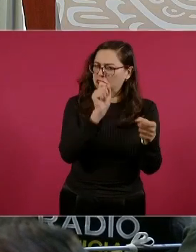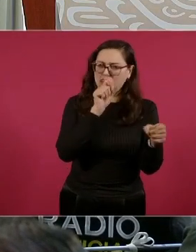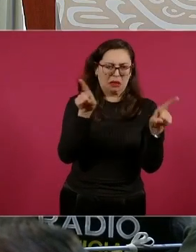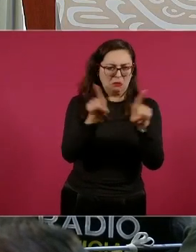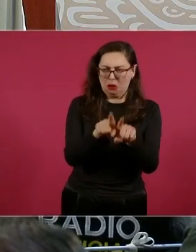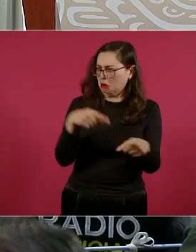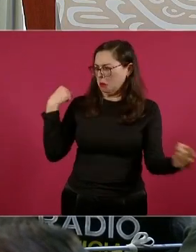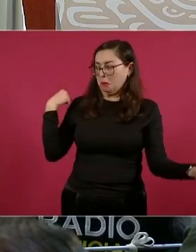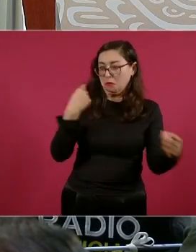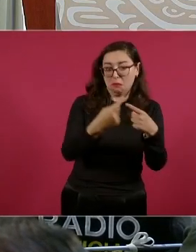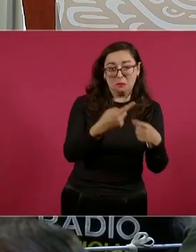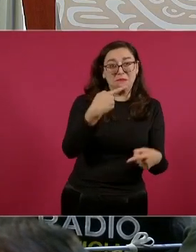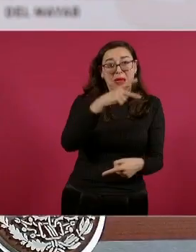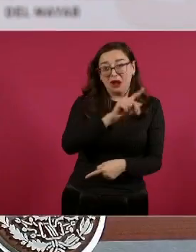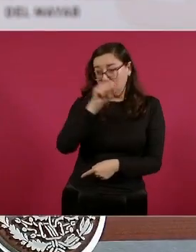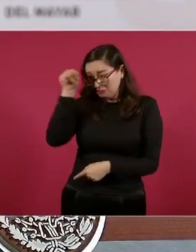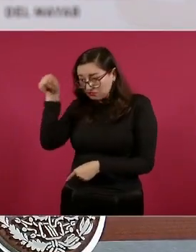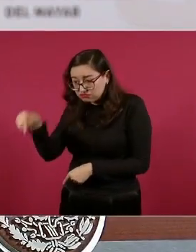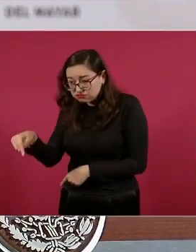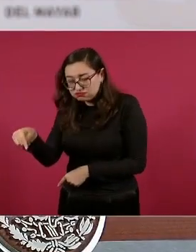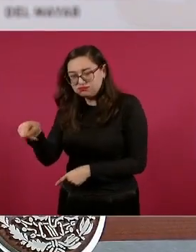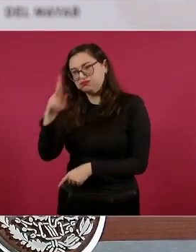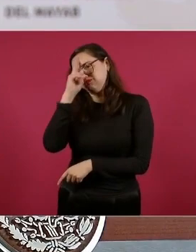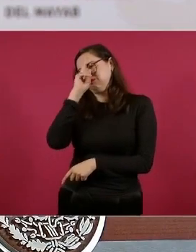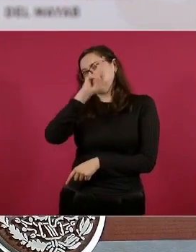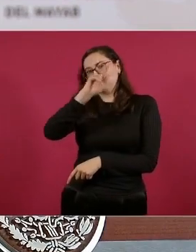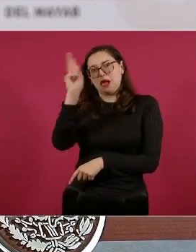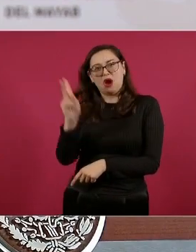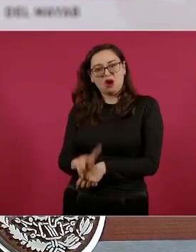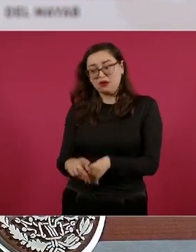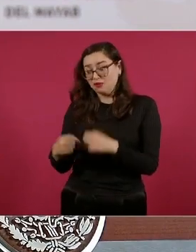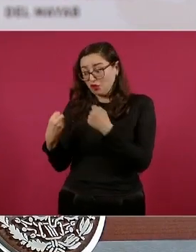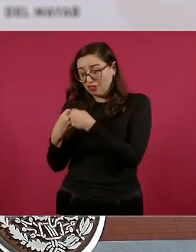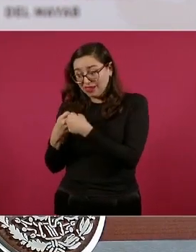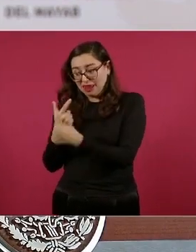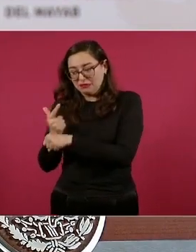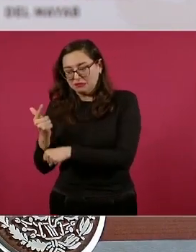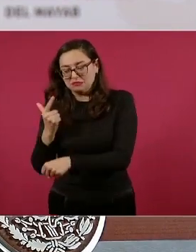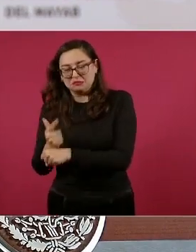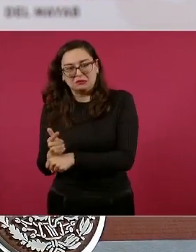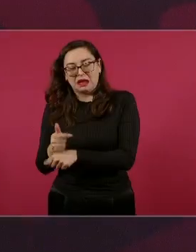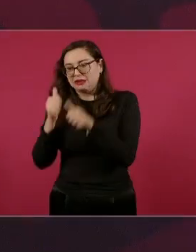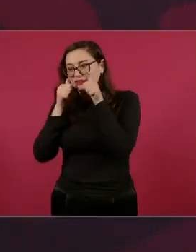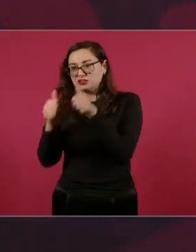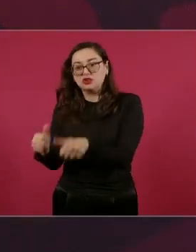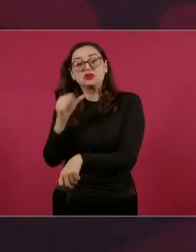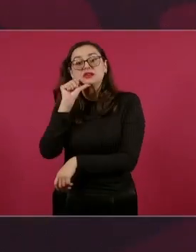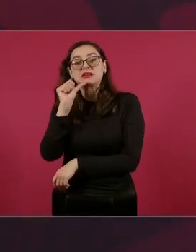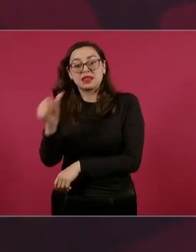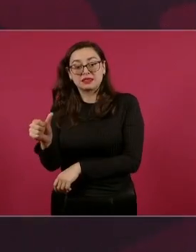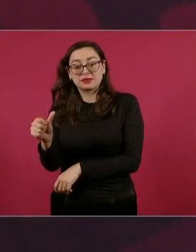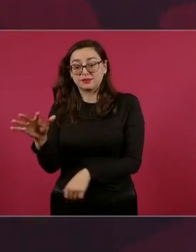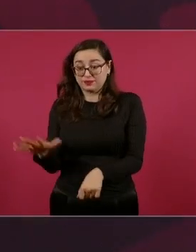Por eso es importante el desarrollo social